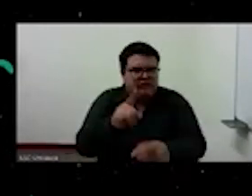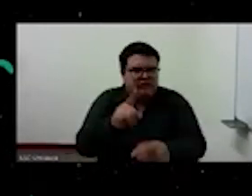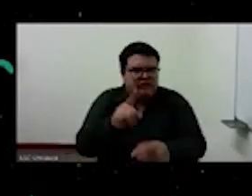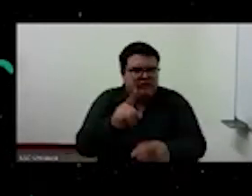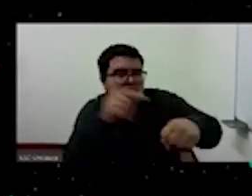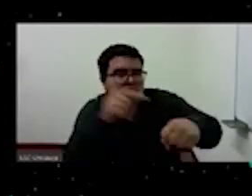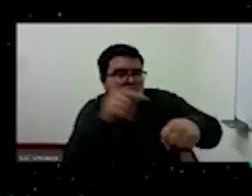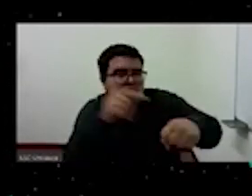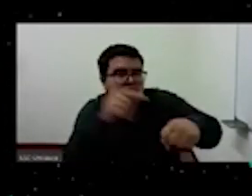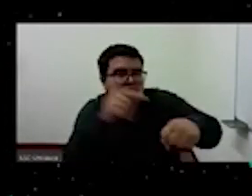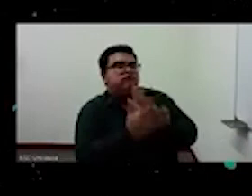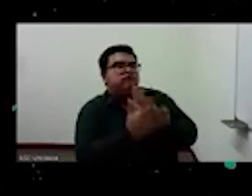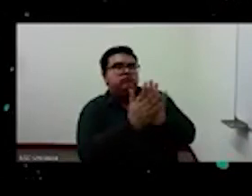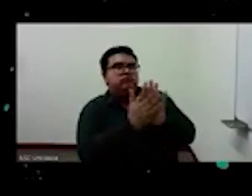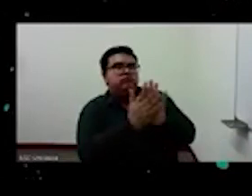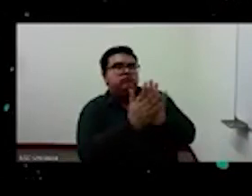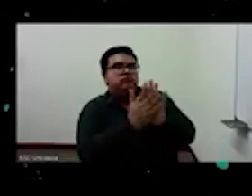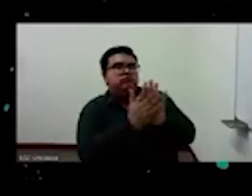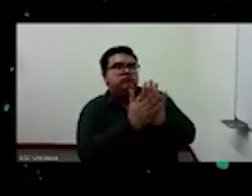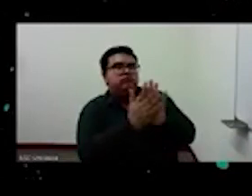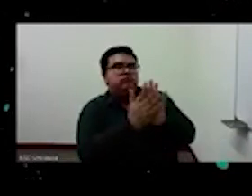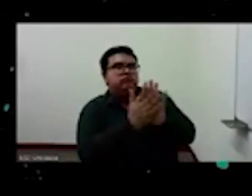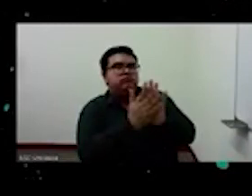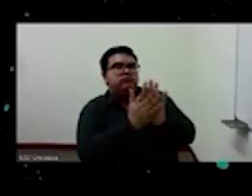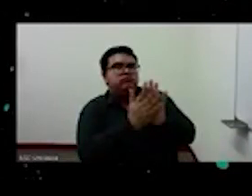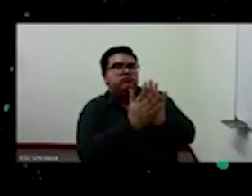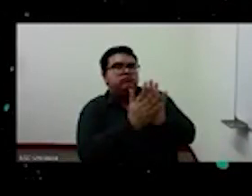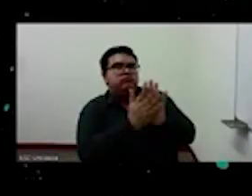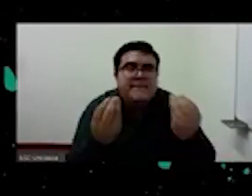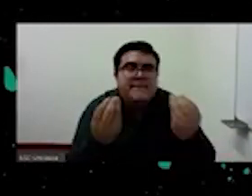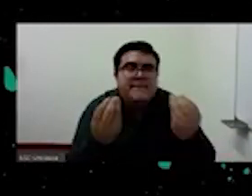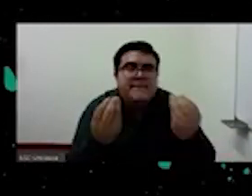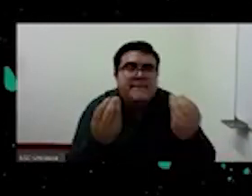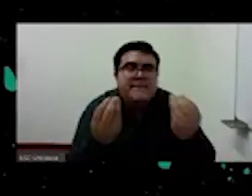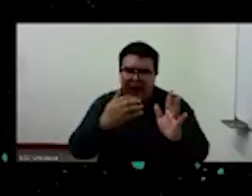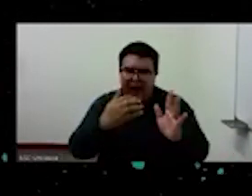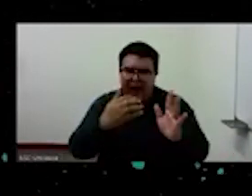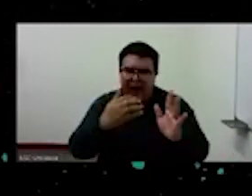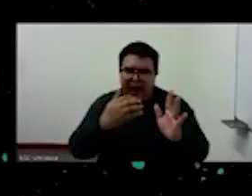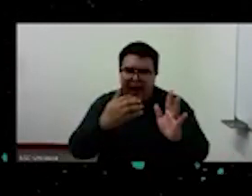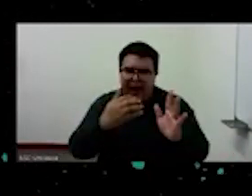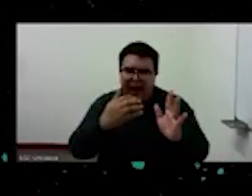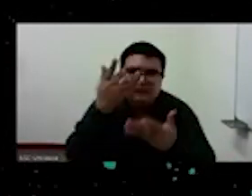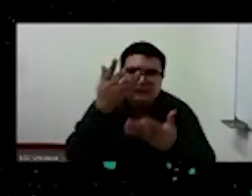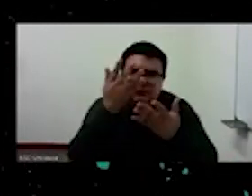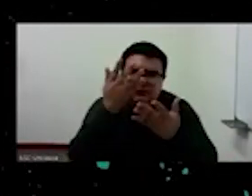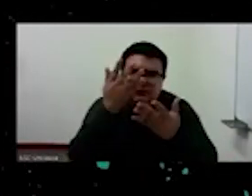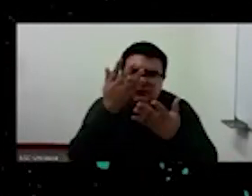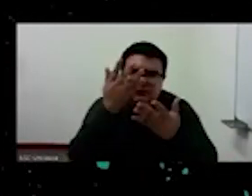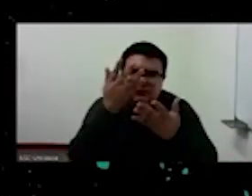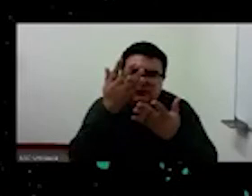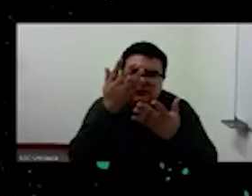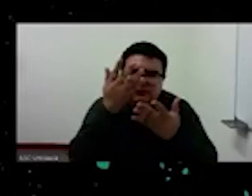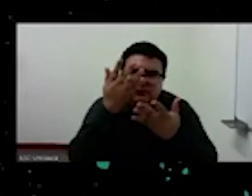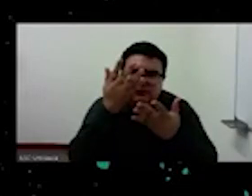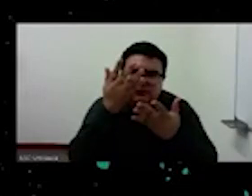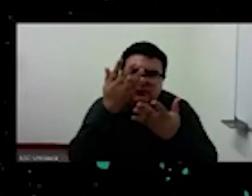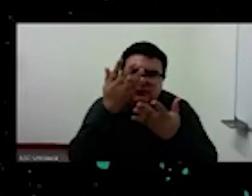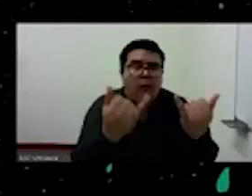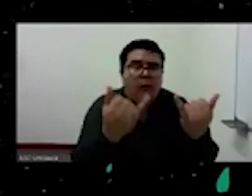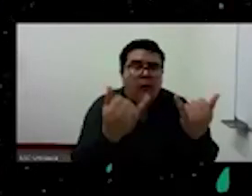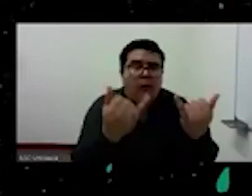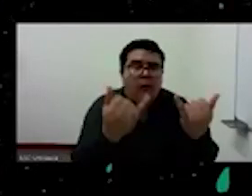comunicando y ¿quién puede interpretar el caos en que estamos viviendo? La